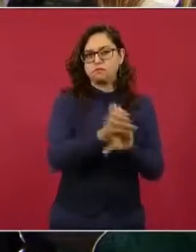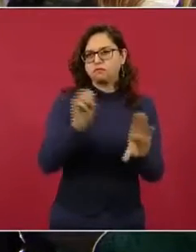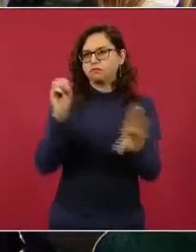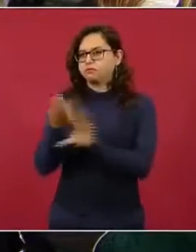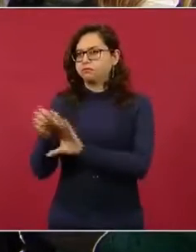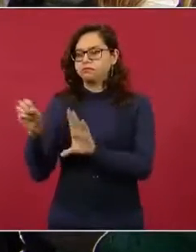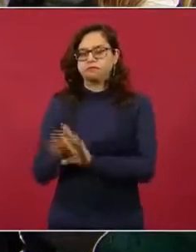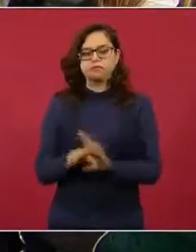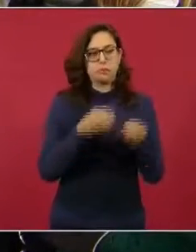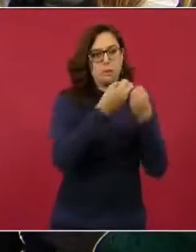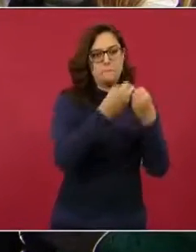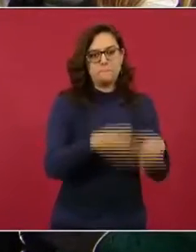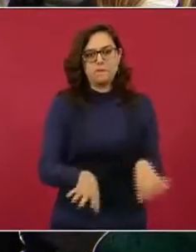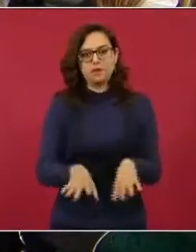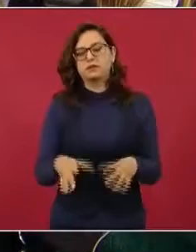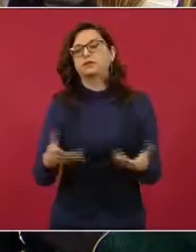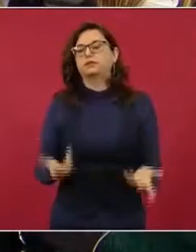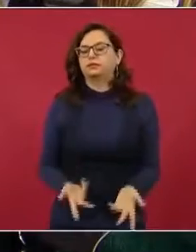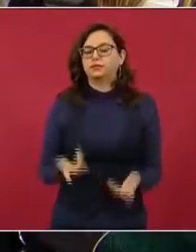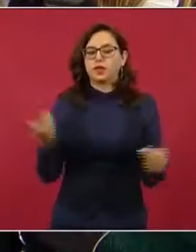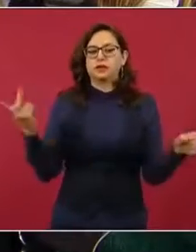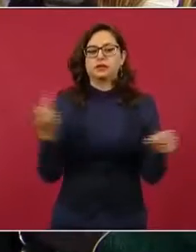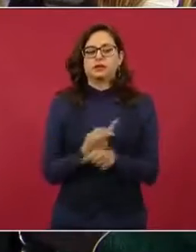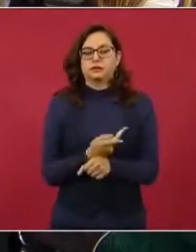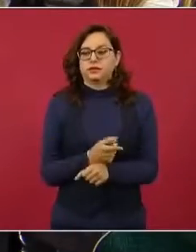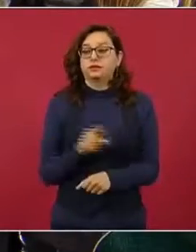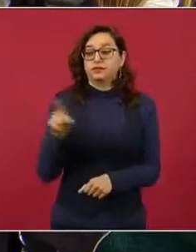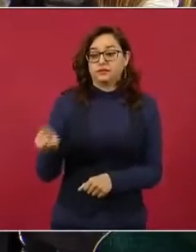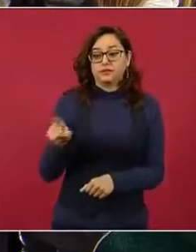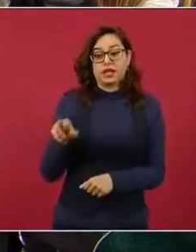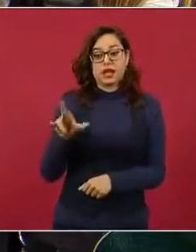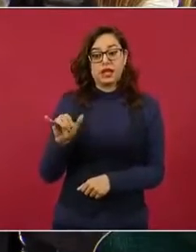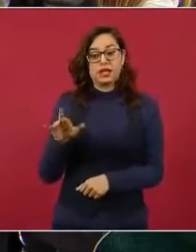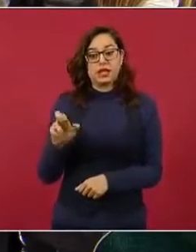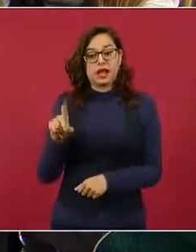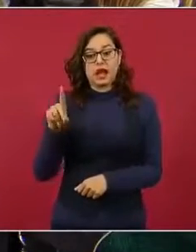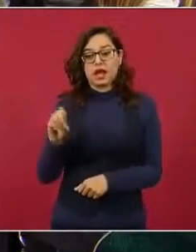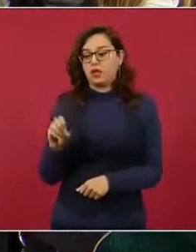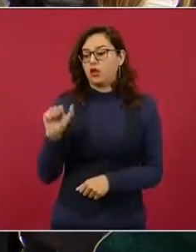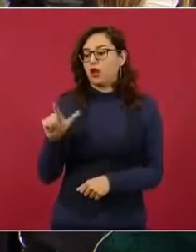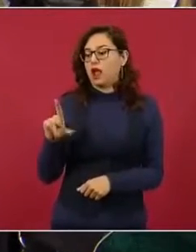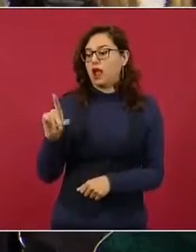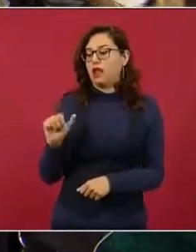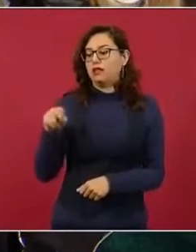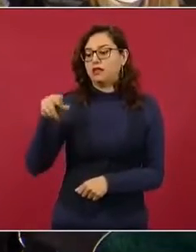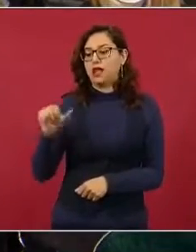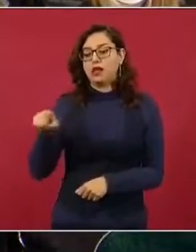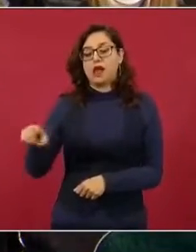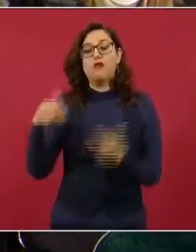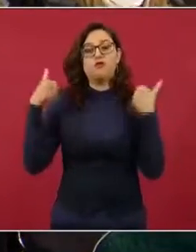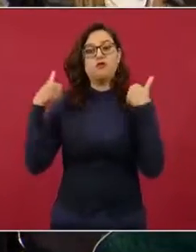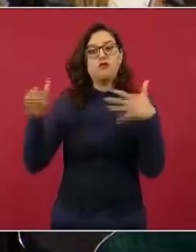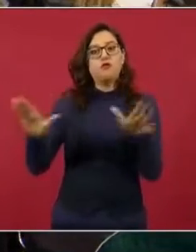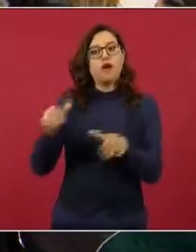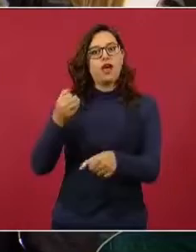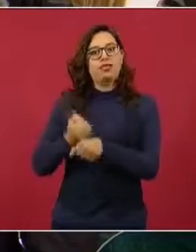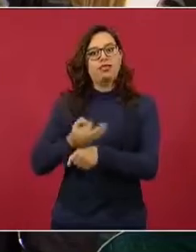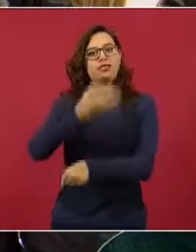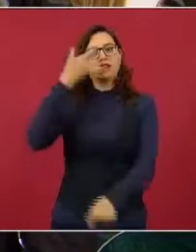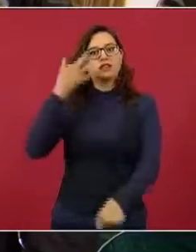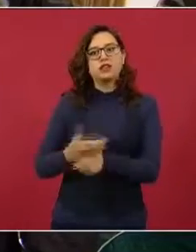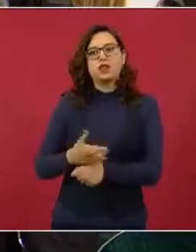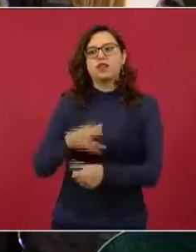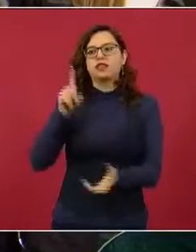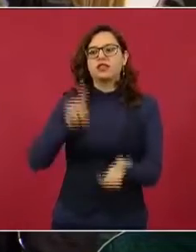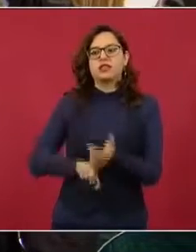que hay que recordar que fue justamente Ricardo Aldana quien estuvo al frente de la tesorería de este importante